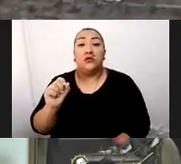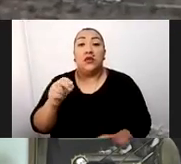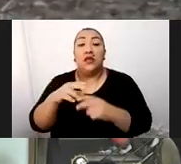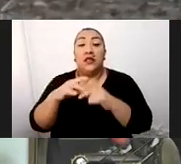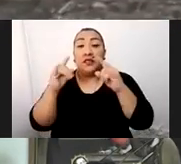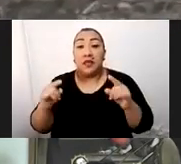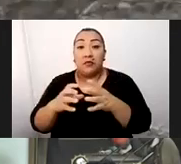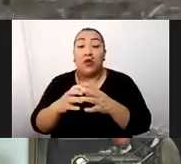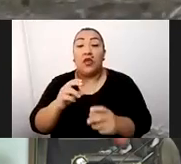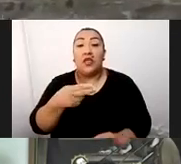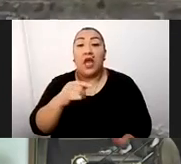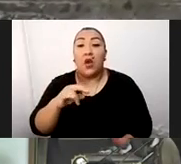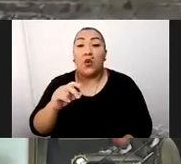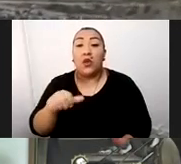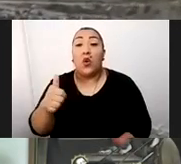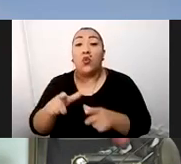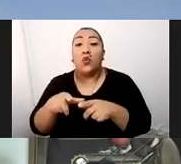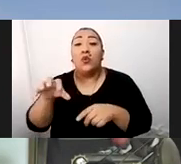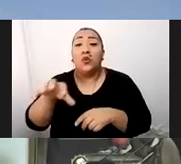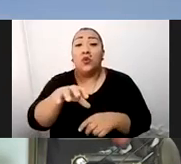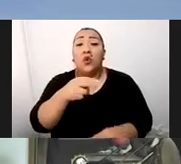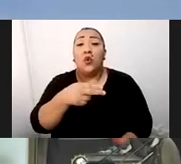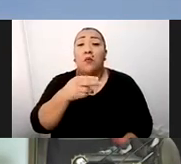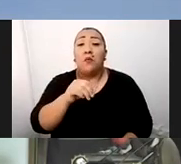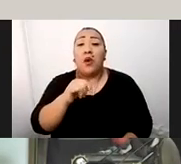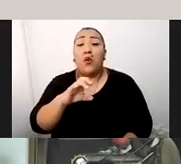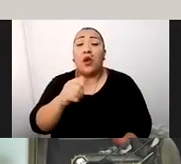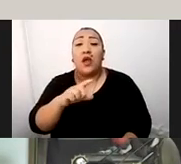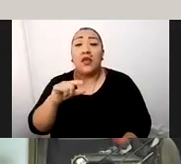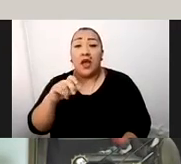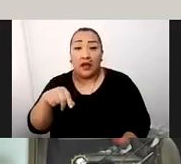arqueológicos de Maucayacta, Iglesia de Coporaque.